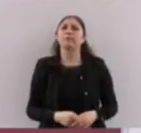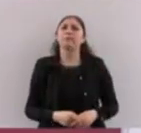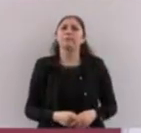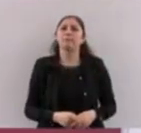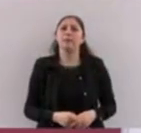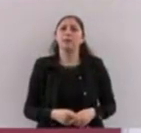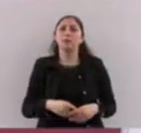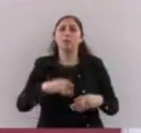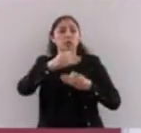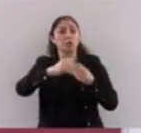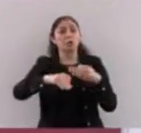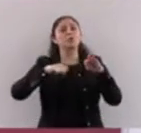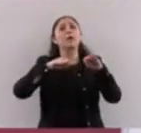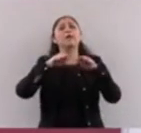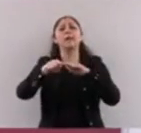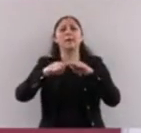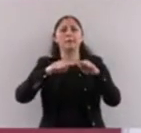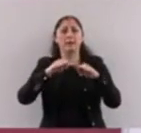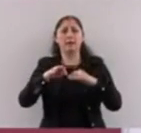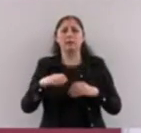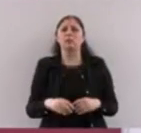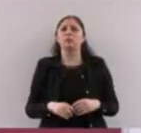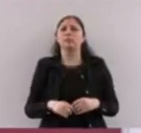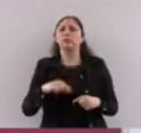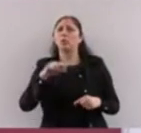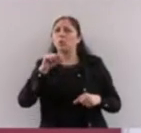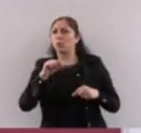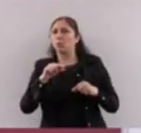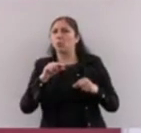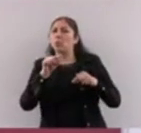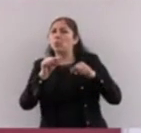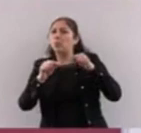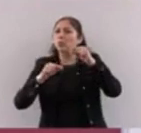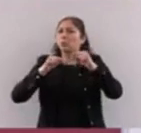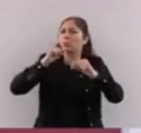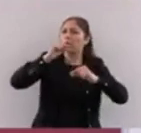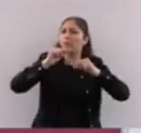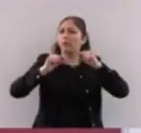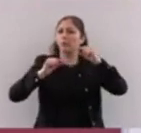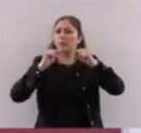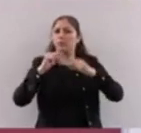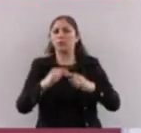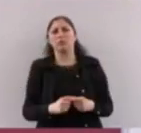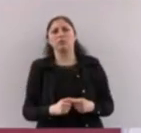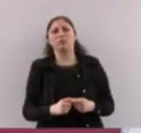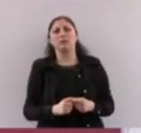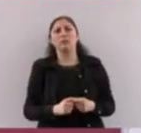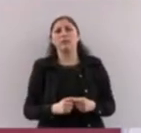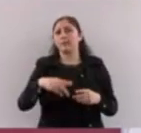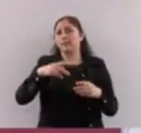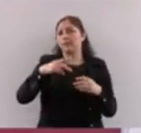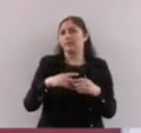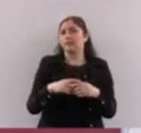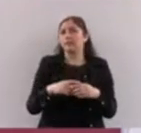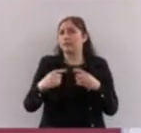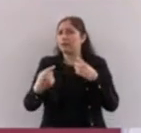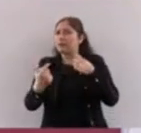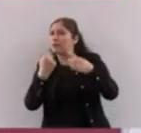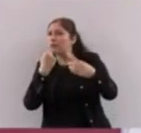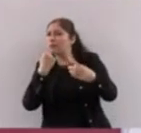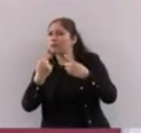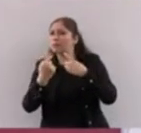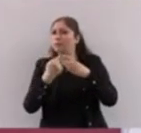austeridad, pero también se ha combatido la corrupción. Y la corrupción es de muchas